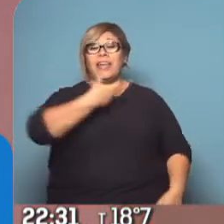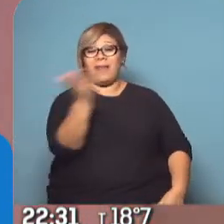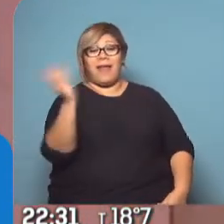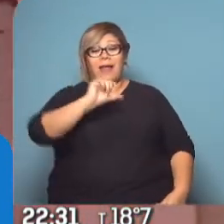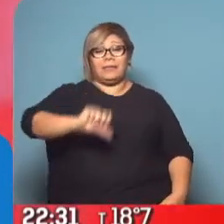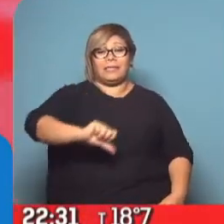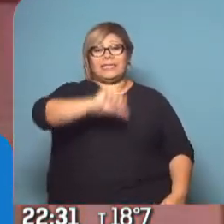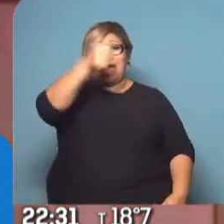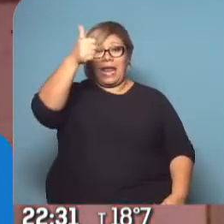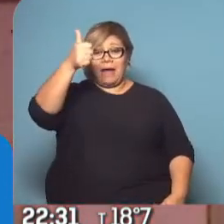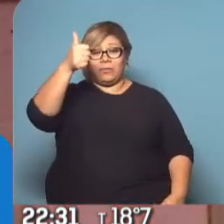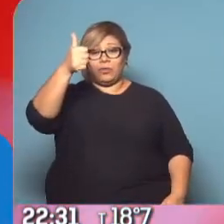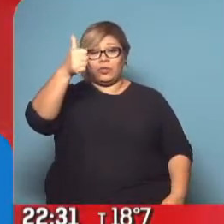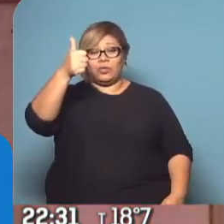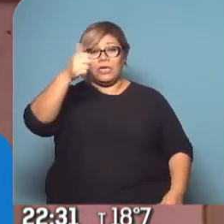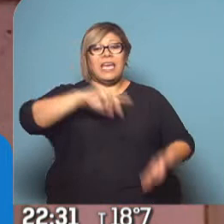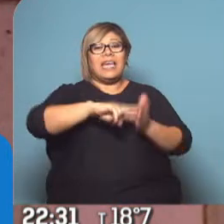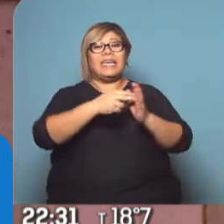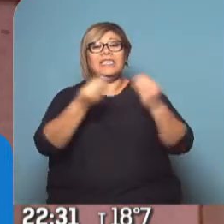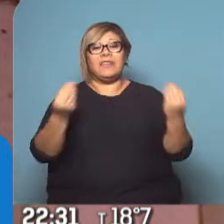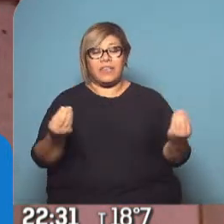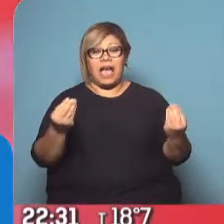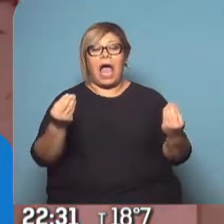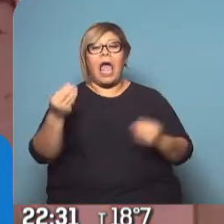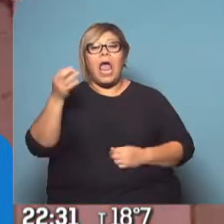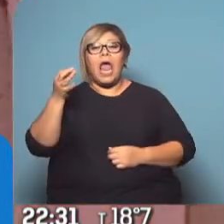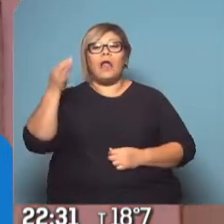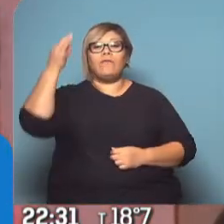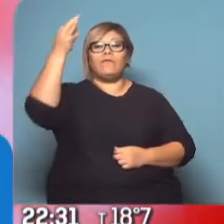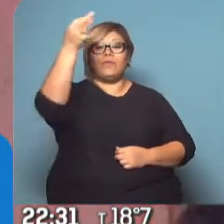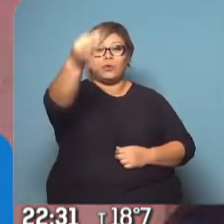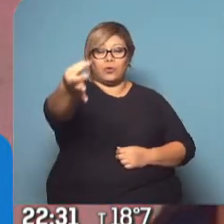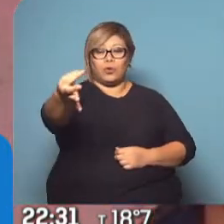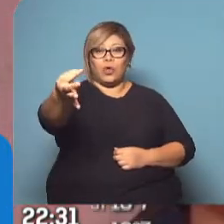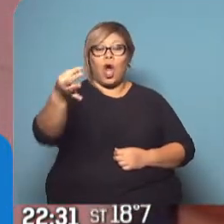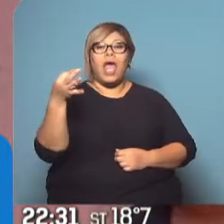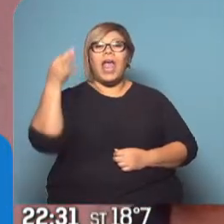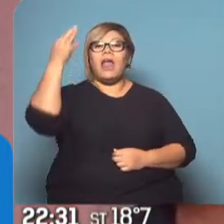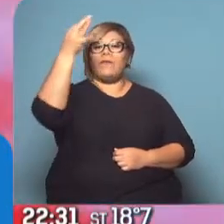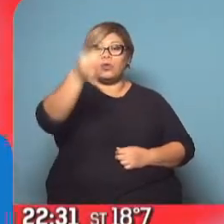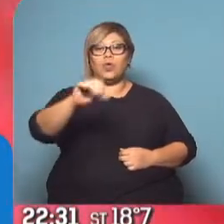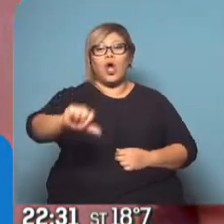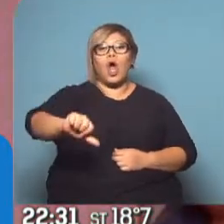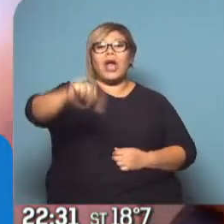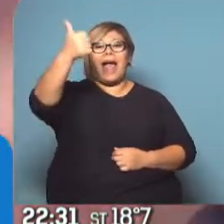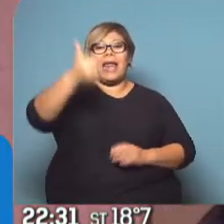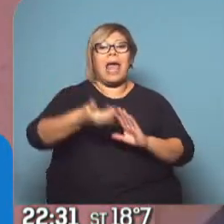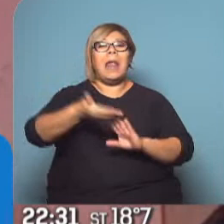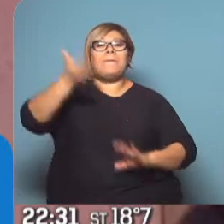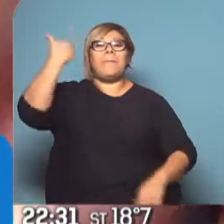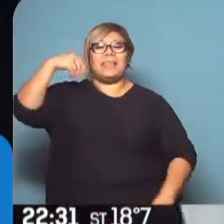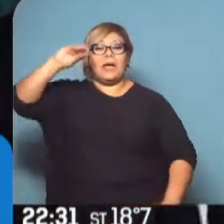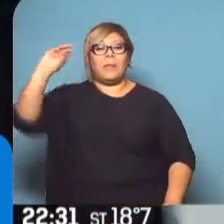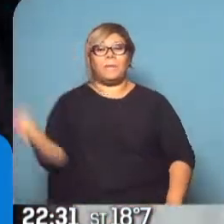y con ello, ha ganado el futuro, y ha perdido el pasado. Esta